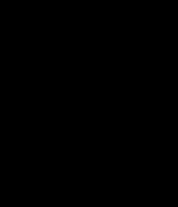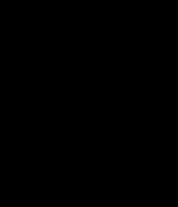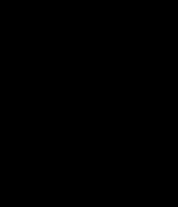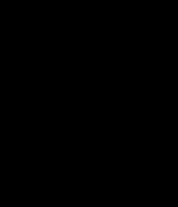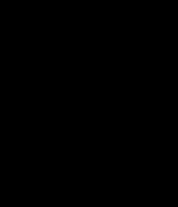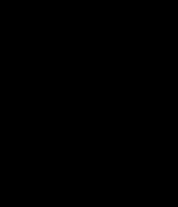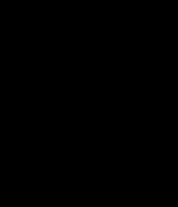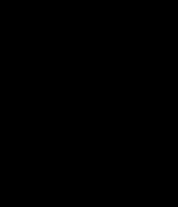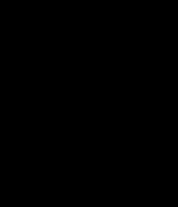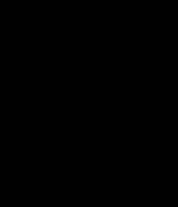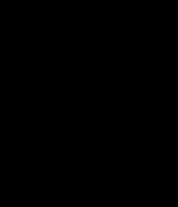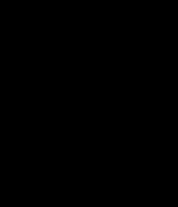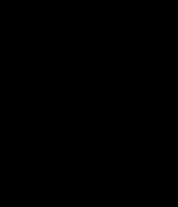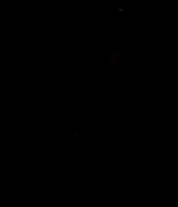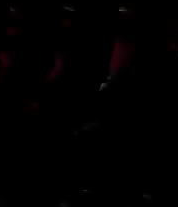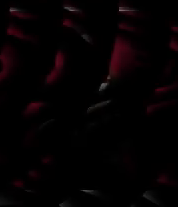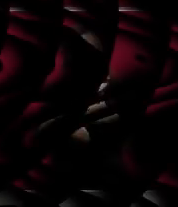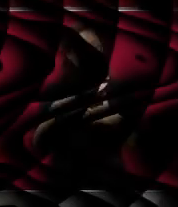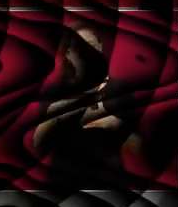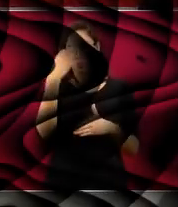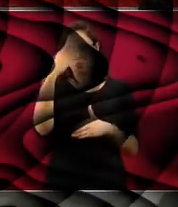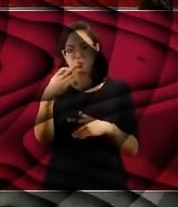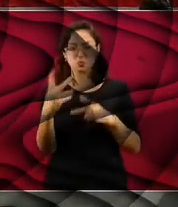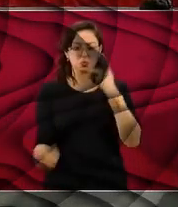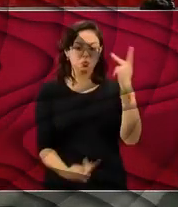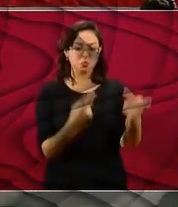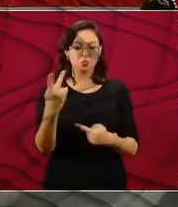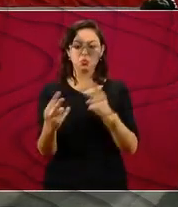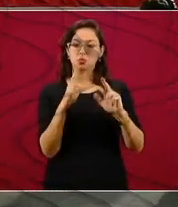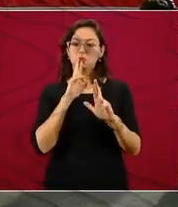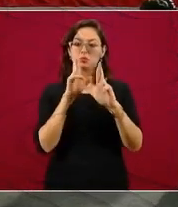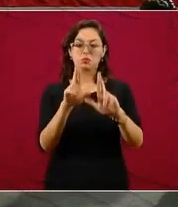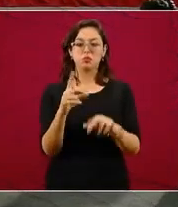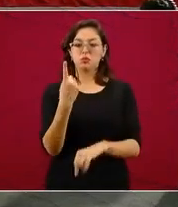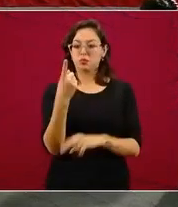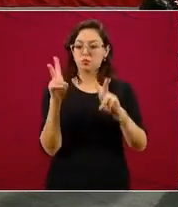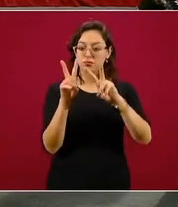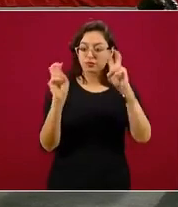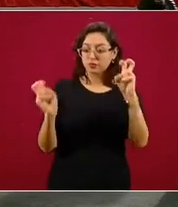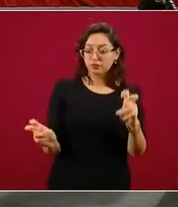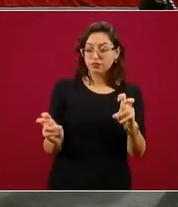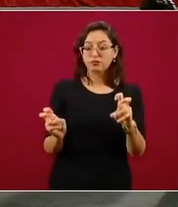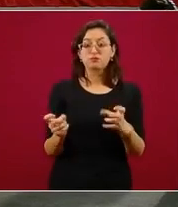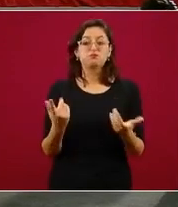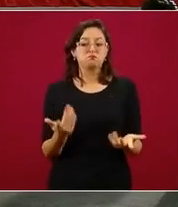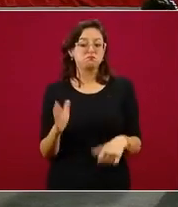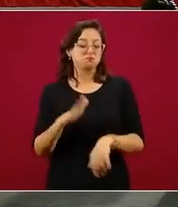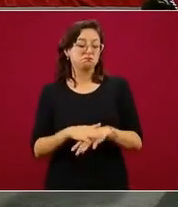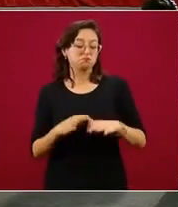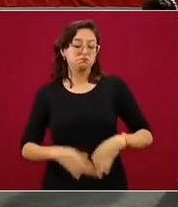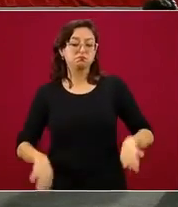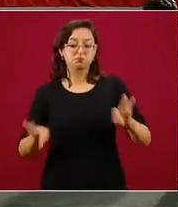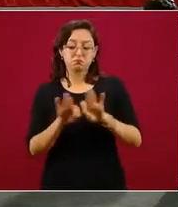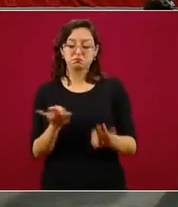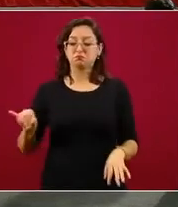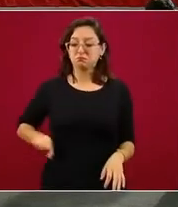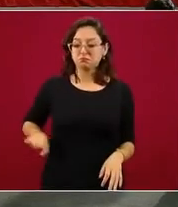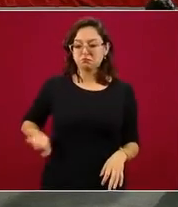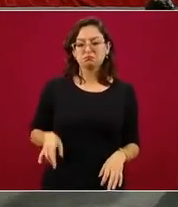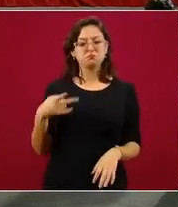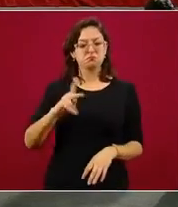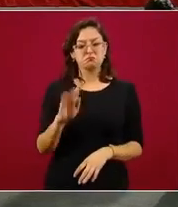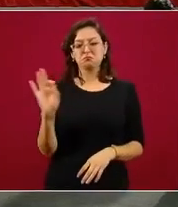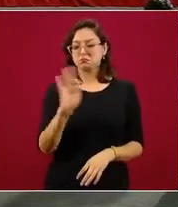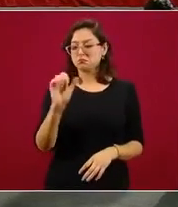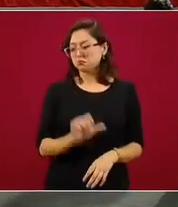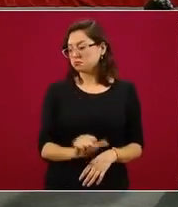Un buen tiempo para preguntas y respuestas. Este fue uno de los temas que seguramente es el de interés principal, pero cualquier otro que